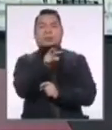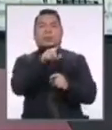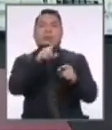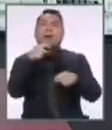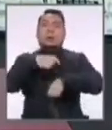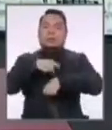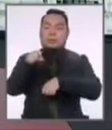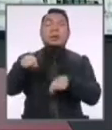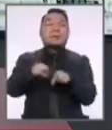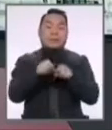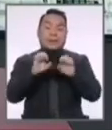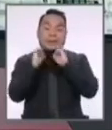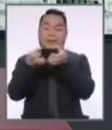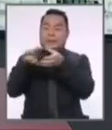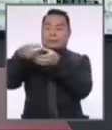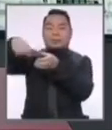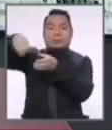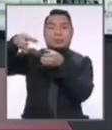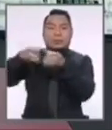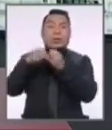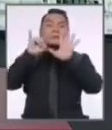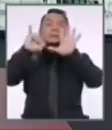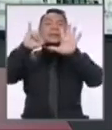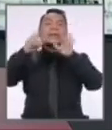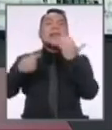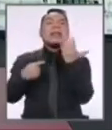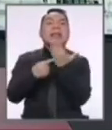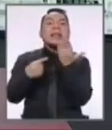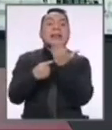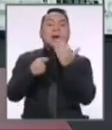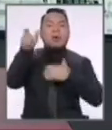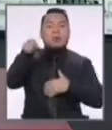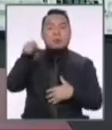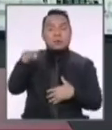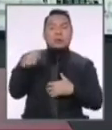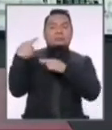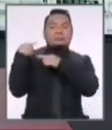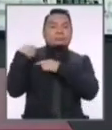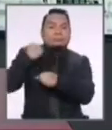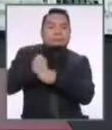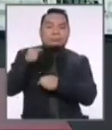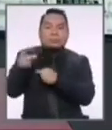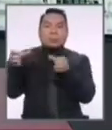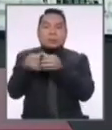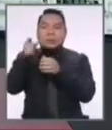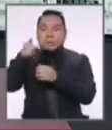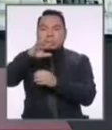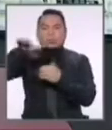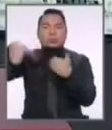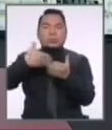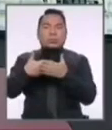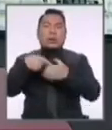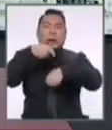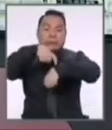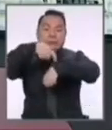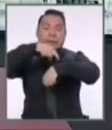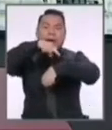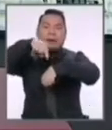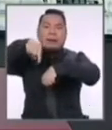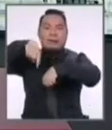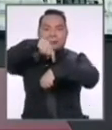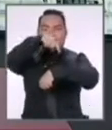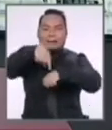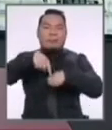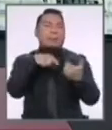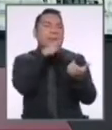contamos con un equipo conformado por seis técnicos, los cuales tienen como tarea hacer seguimiento al cronómetro de